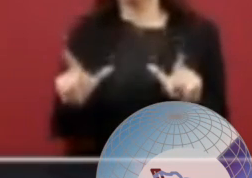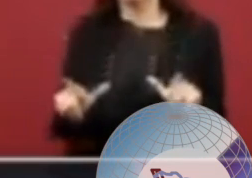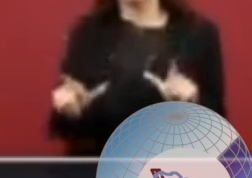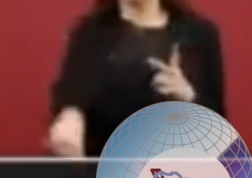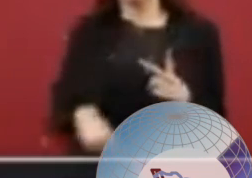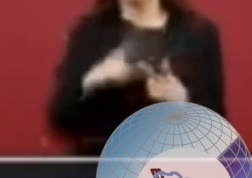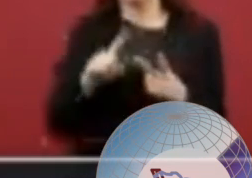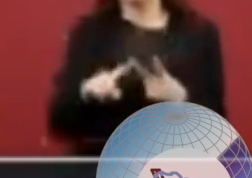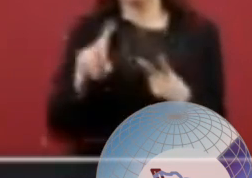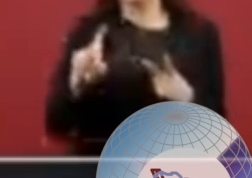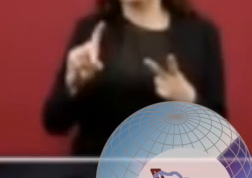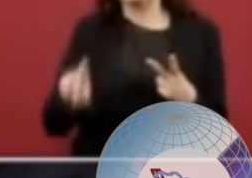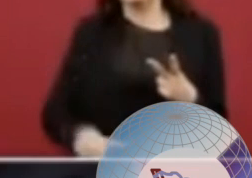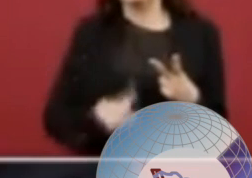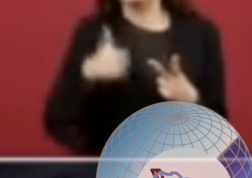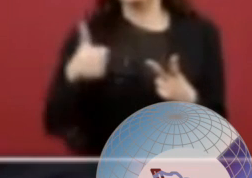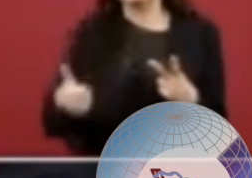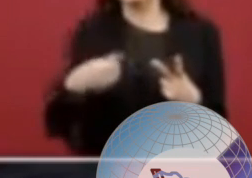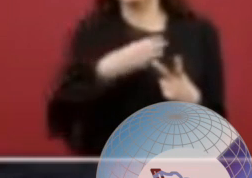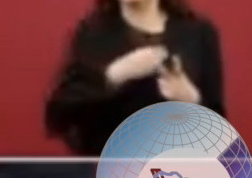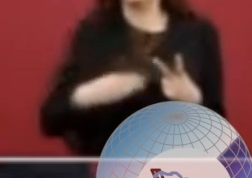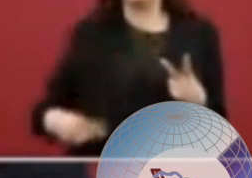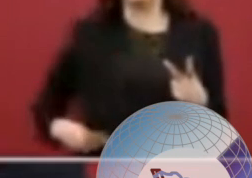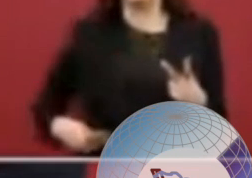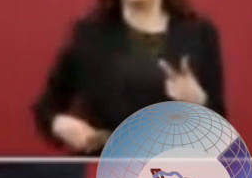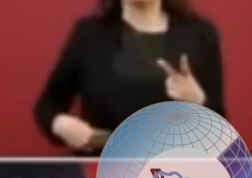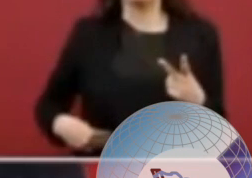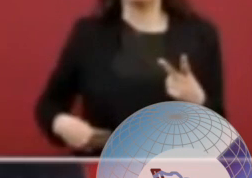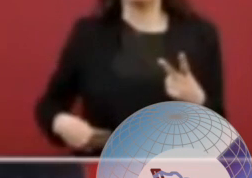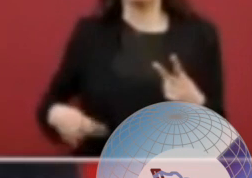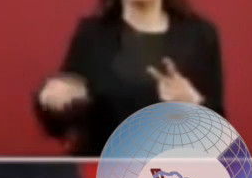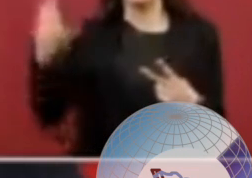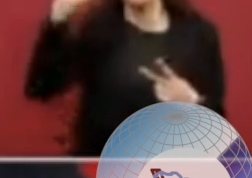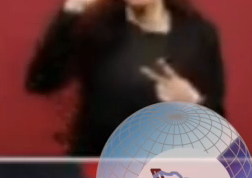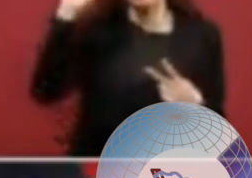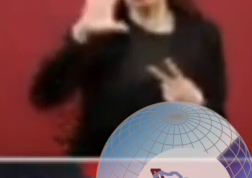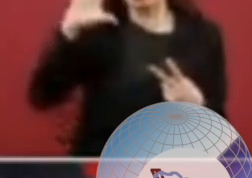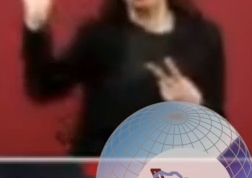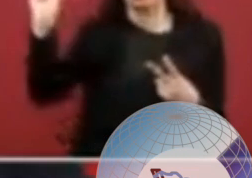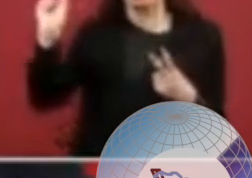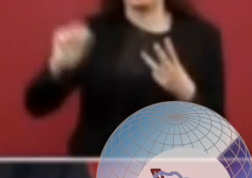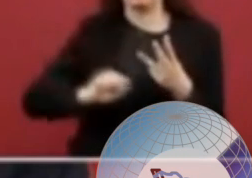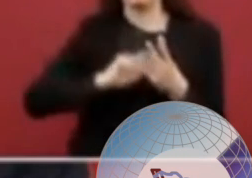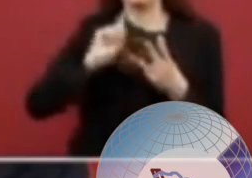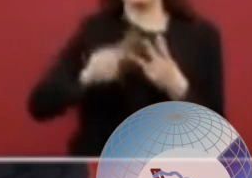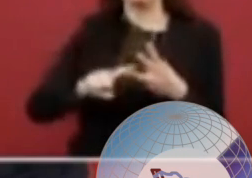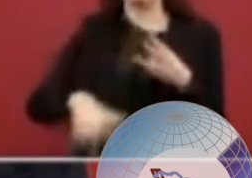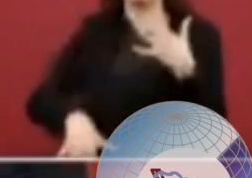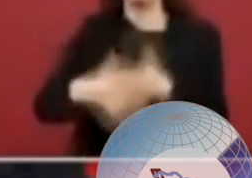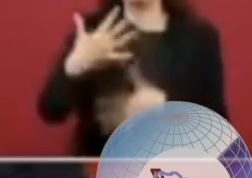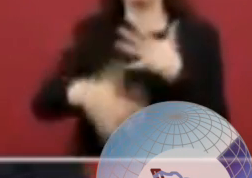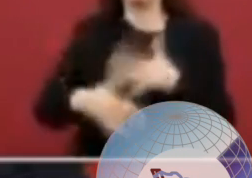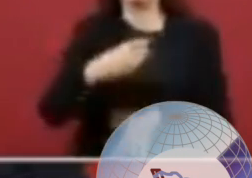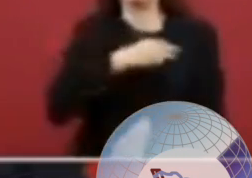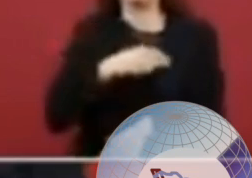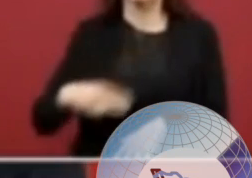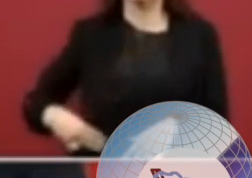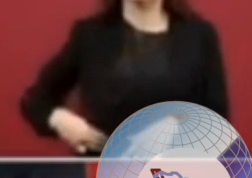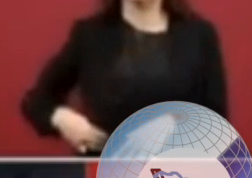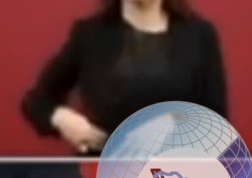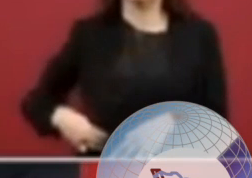36 municipios de Morelos y 15 municipios